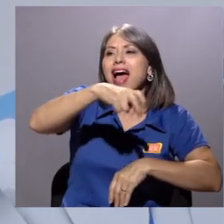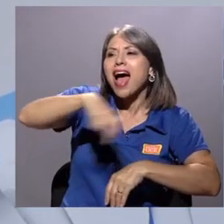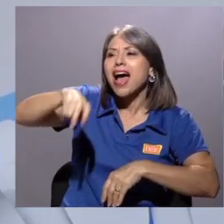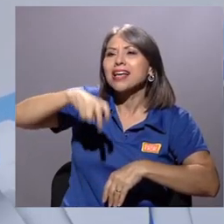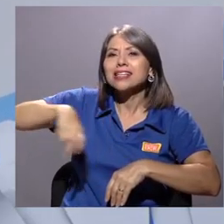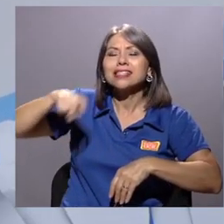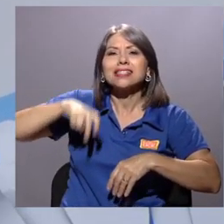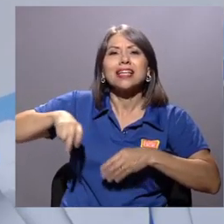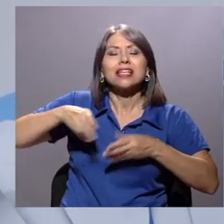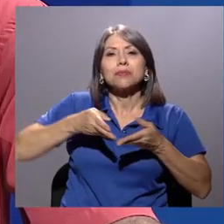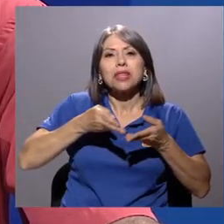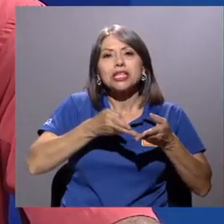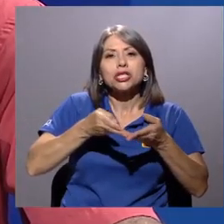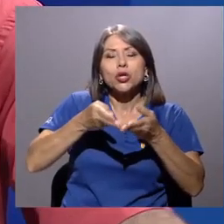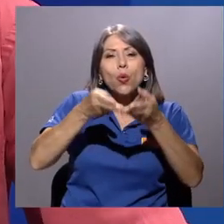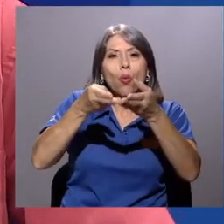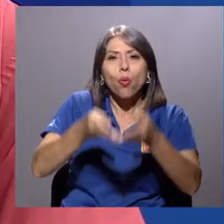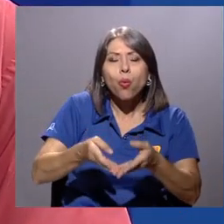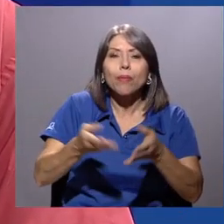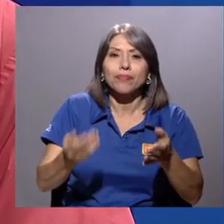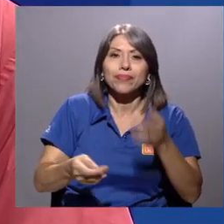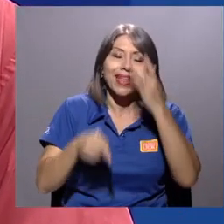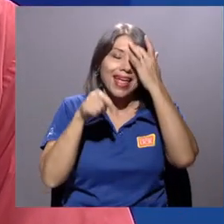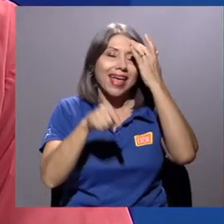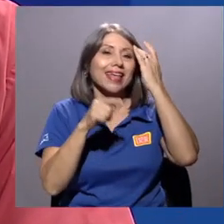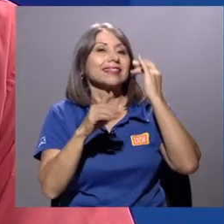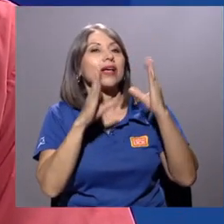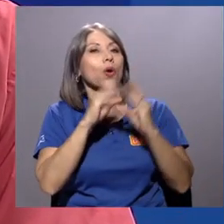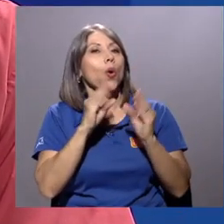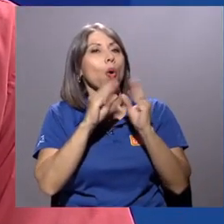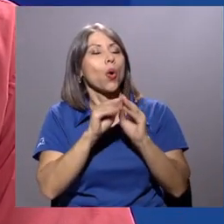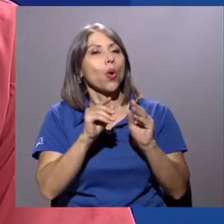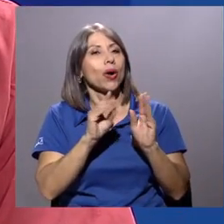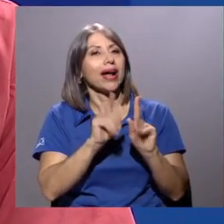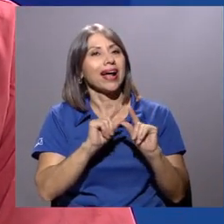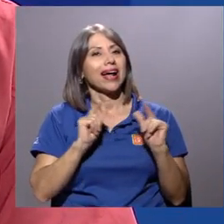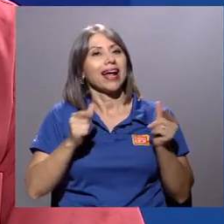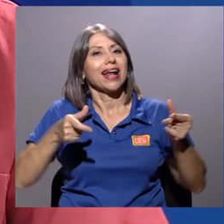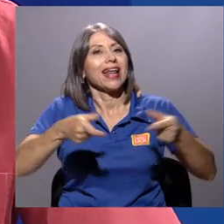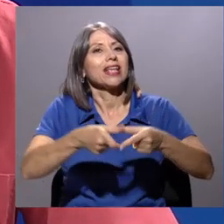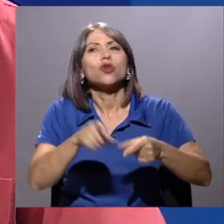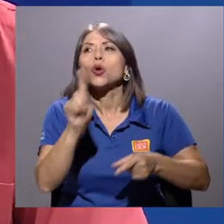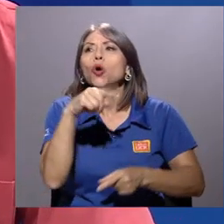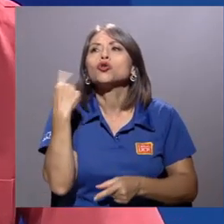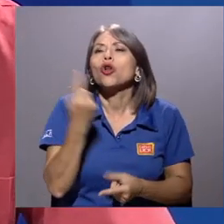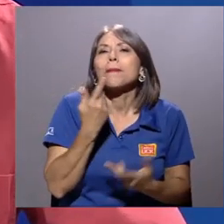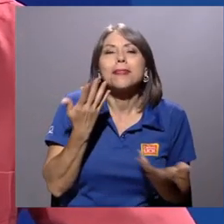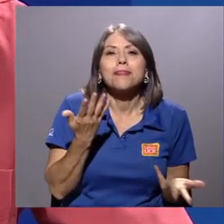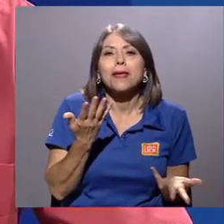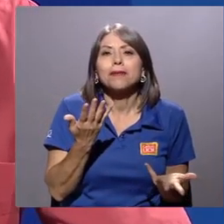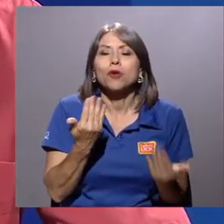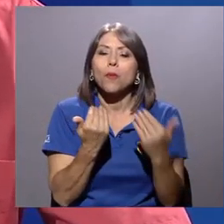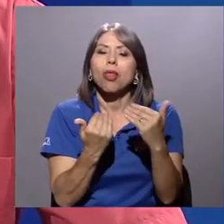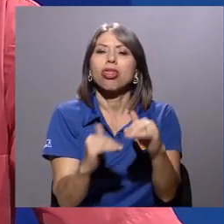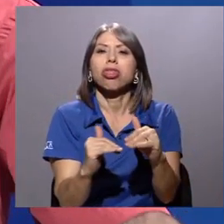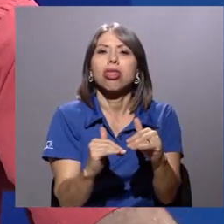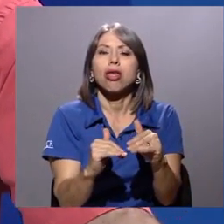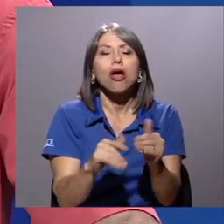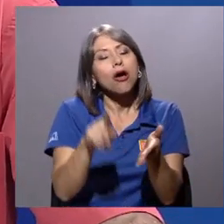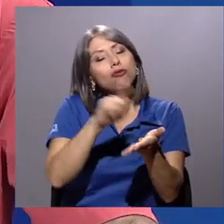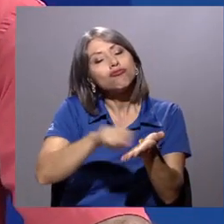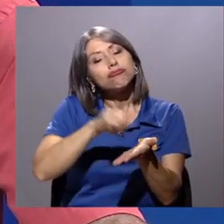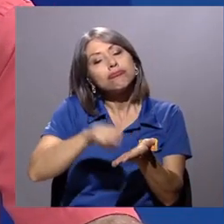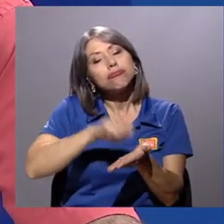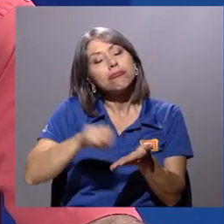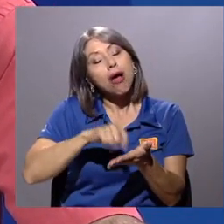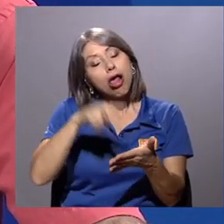expediciones y naufragios? Muy bien, congreso se trata de ir más allá de lo que un relato de viajes nos puede decir.